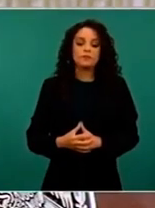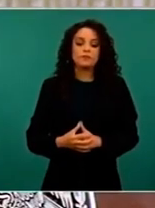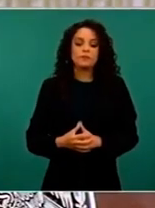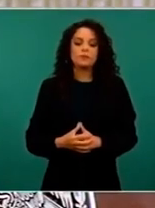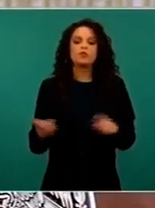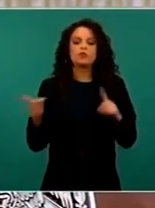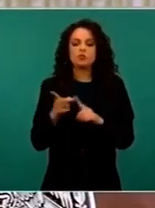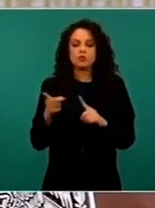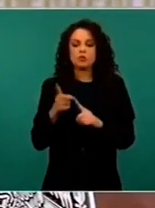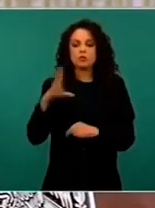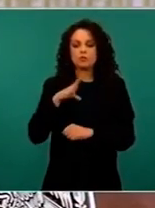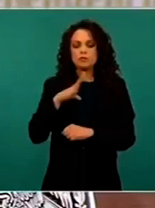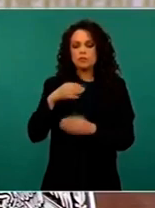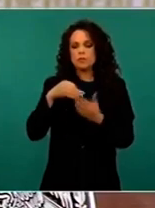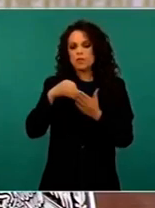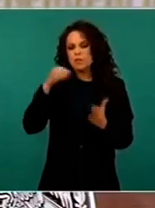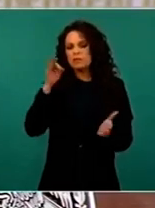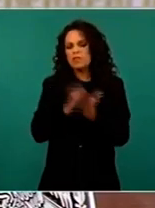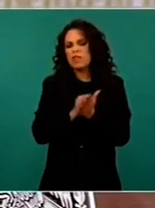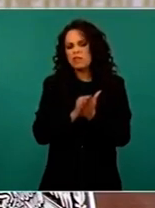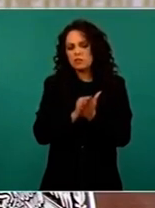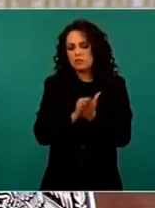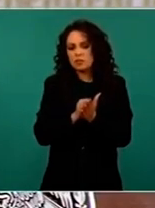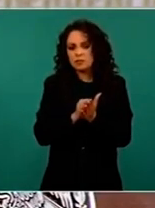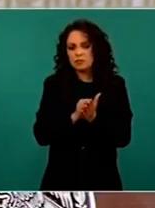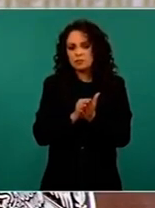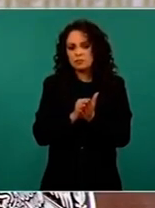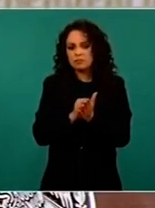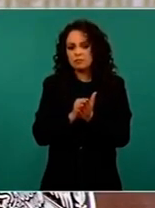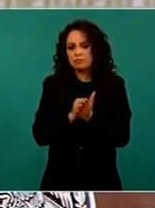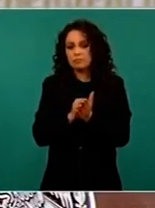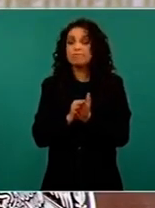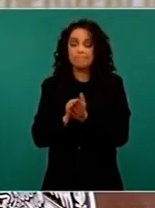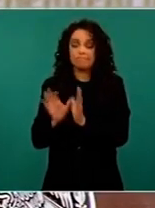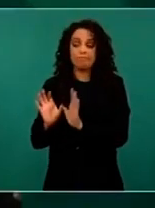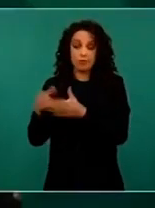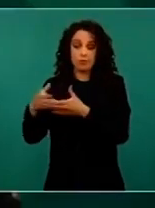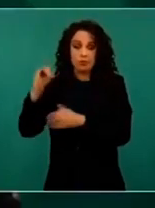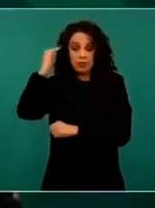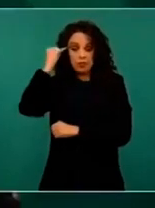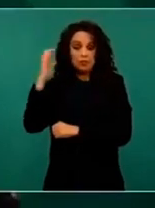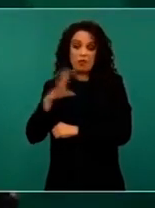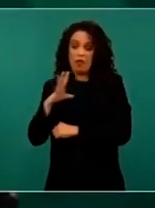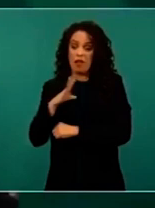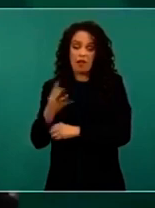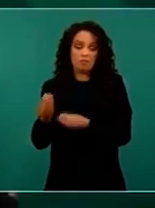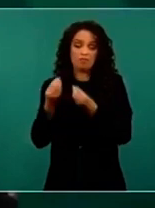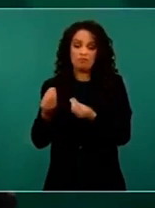en las comunidades indígenas donde hay